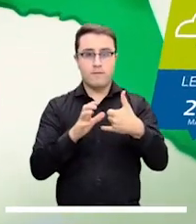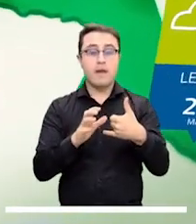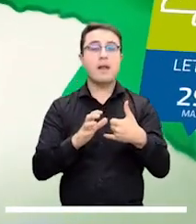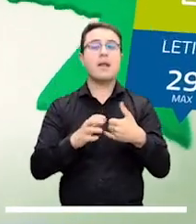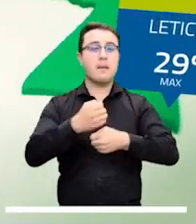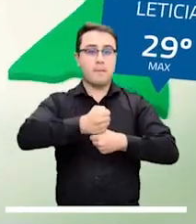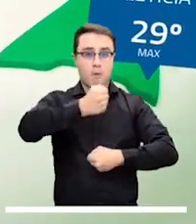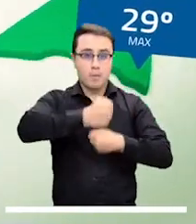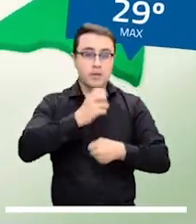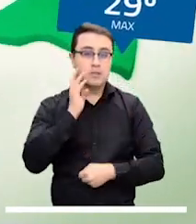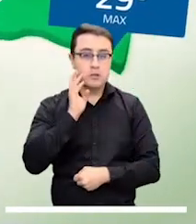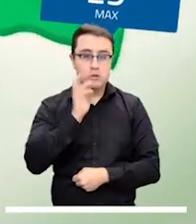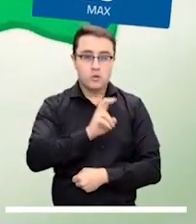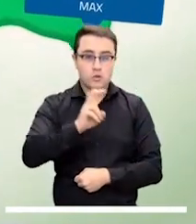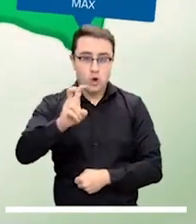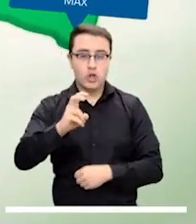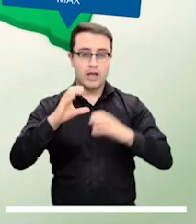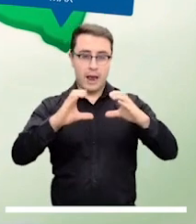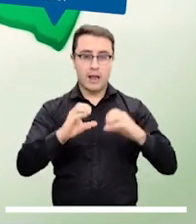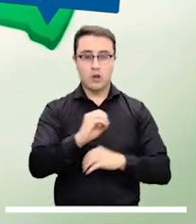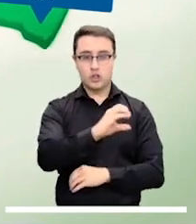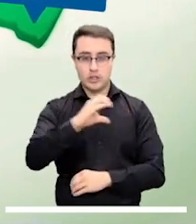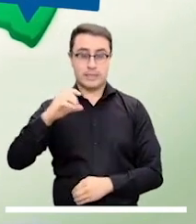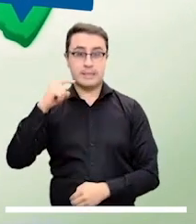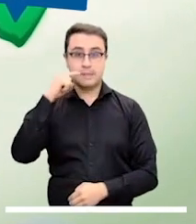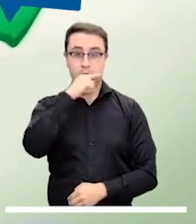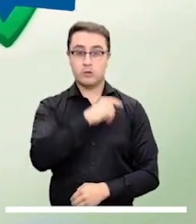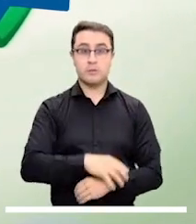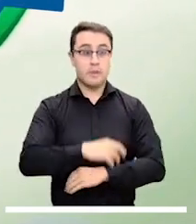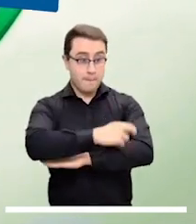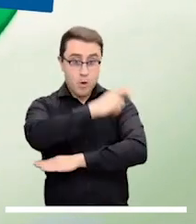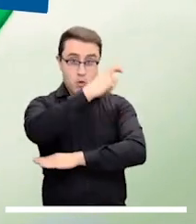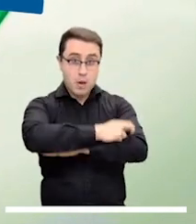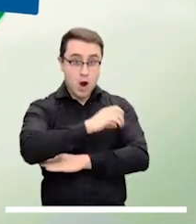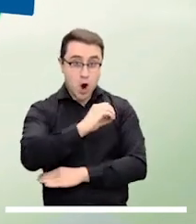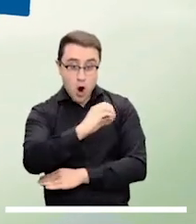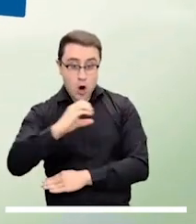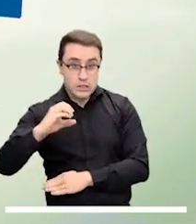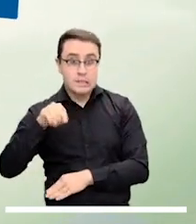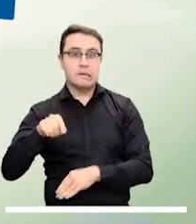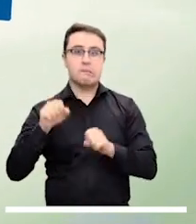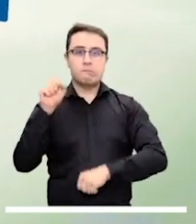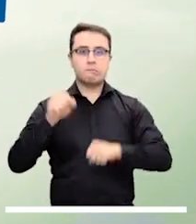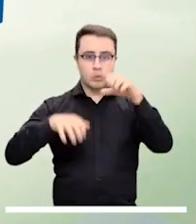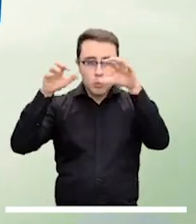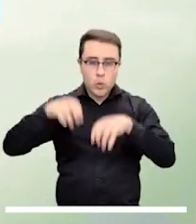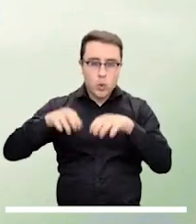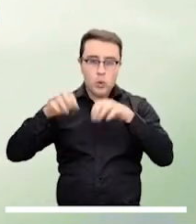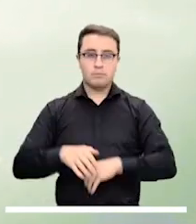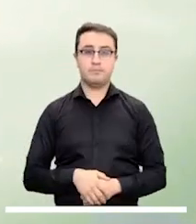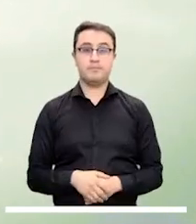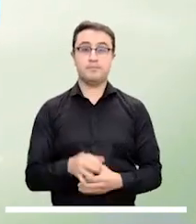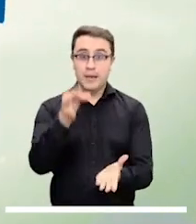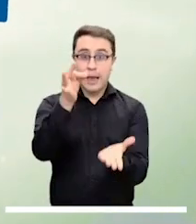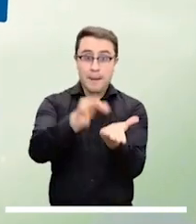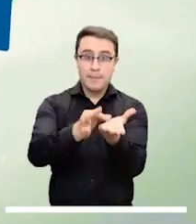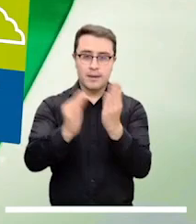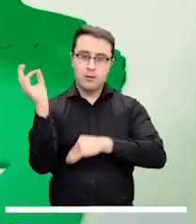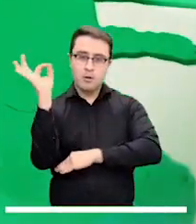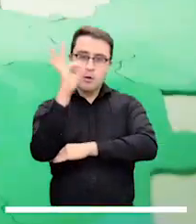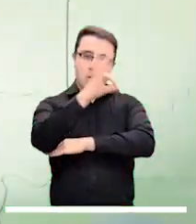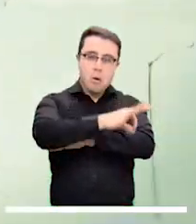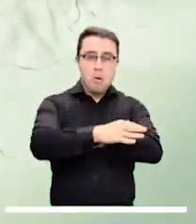Guaviare, norte de Baupés, occidente y oriente de Caquetá y Amazonas. Al occidente de Putumayo podrían surgir lloviznas.